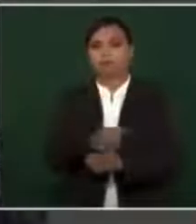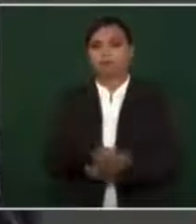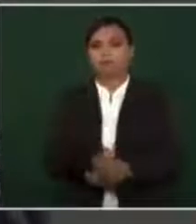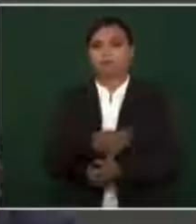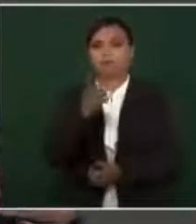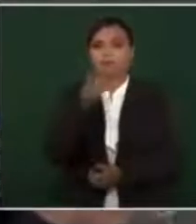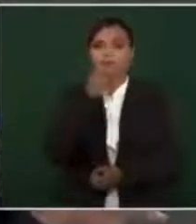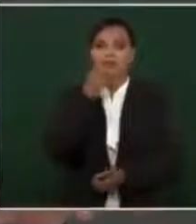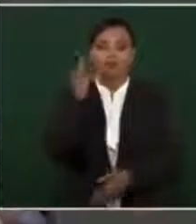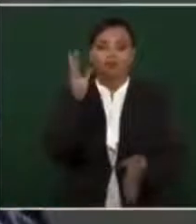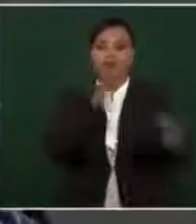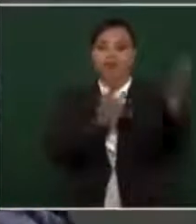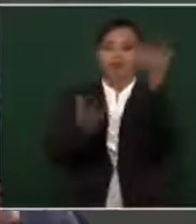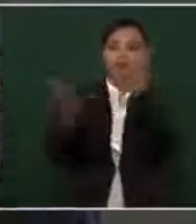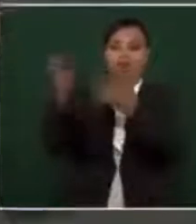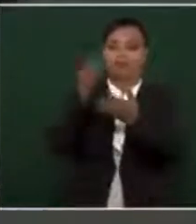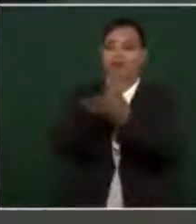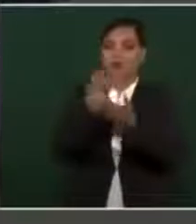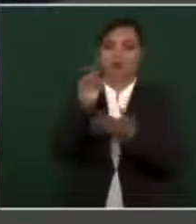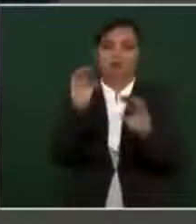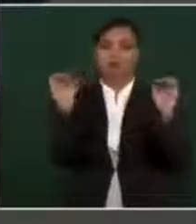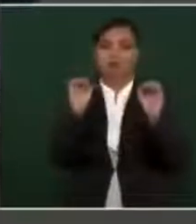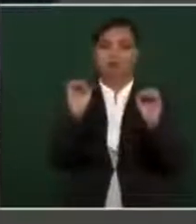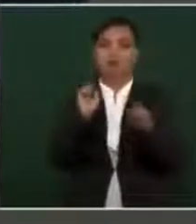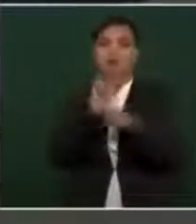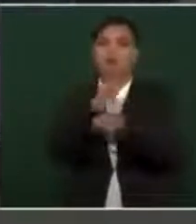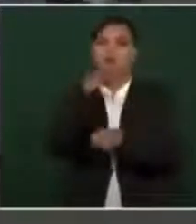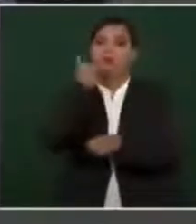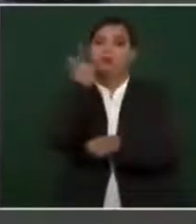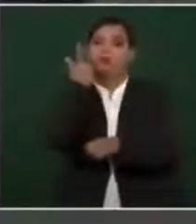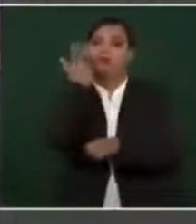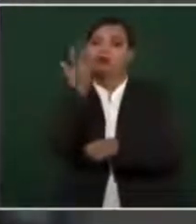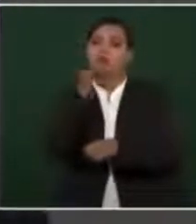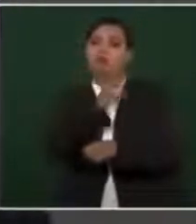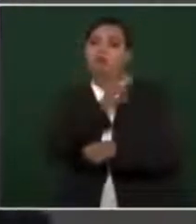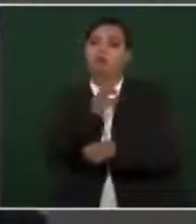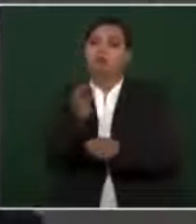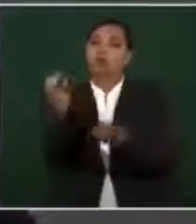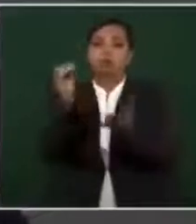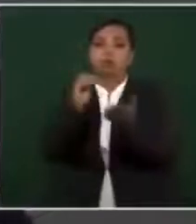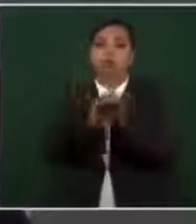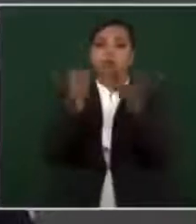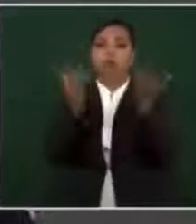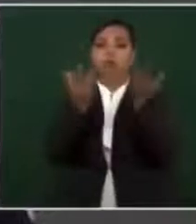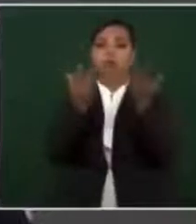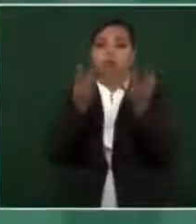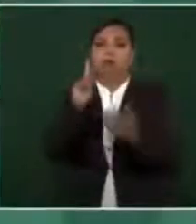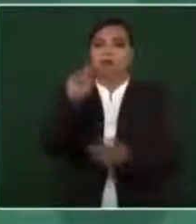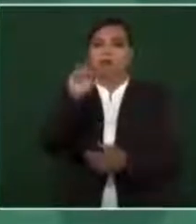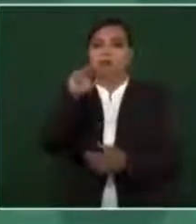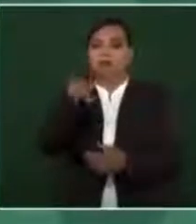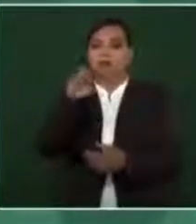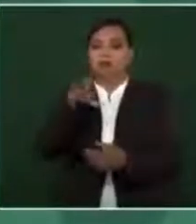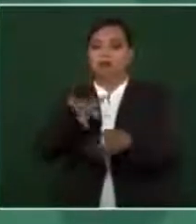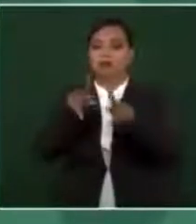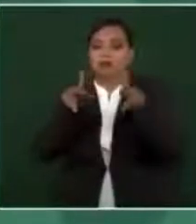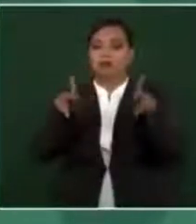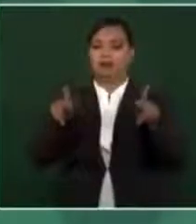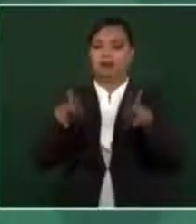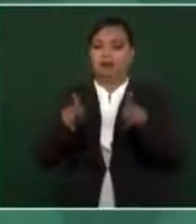un desorden. Cualquiera podía poner un parque de generación de energía